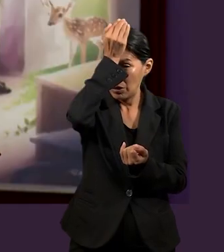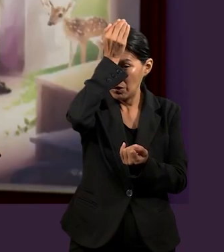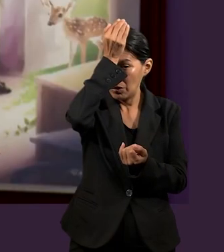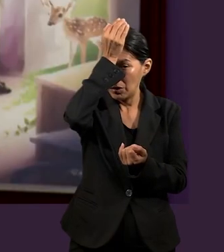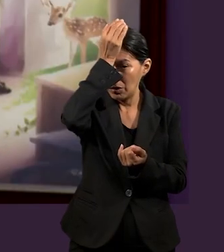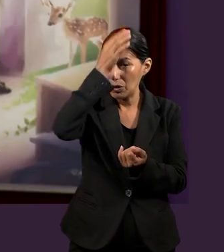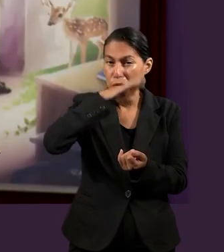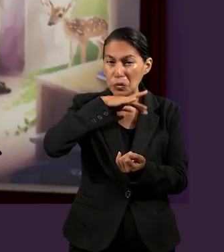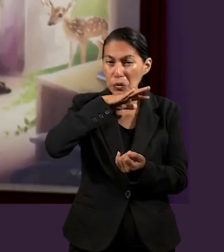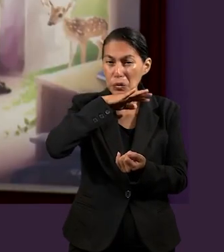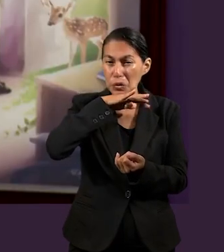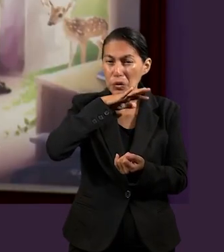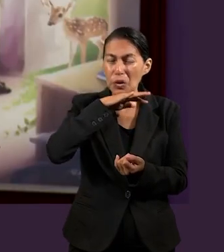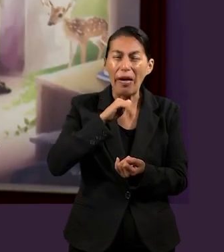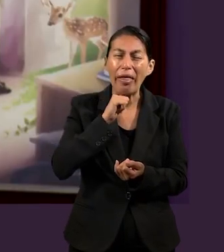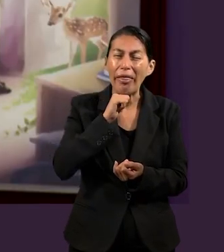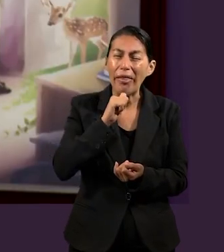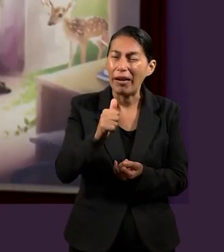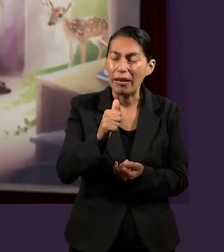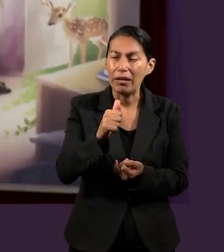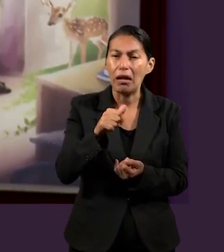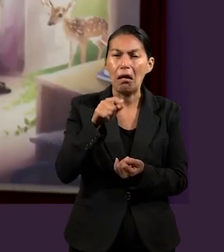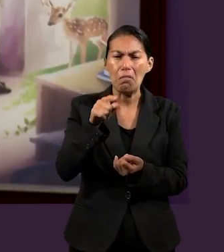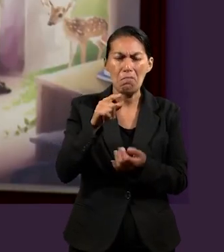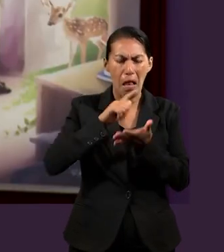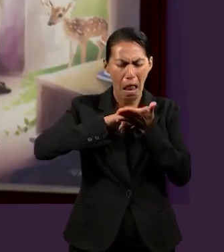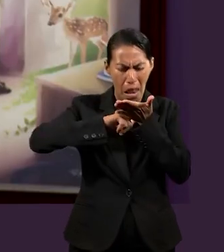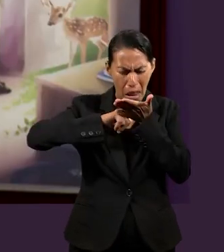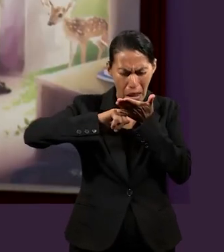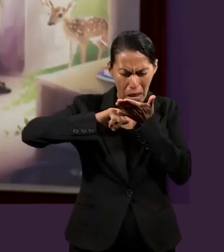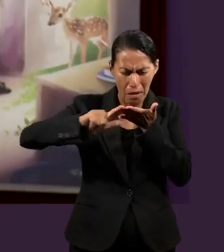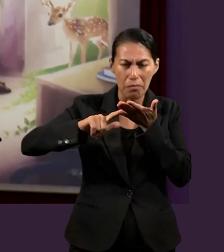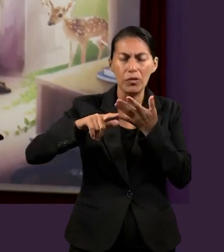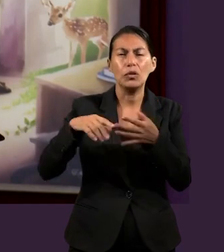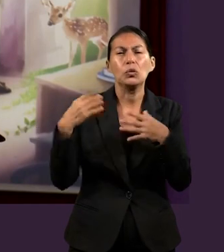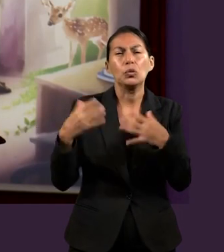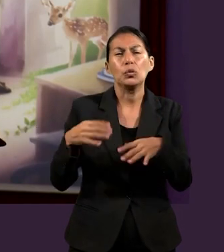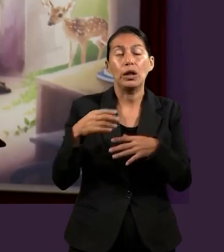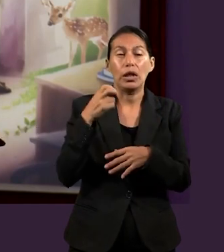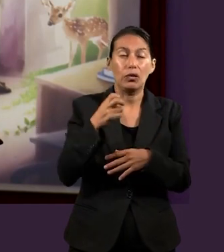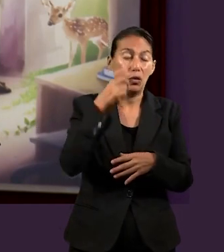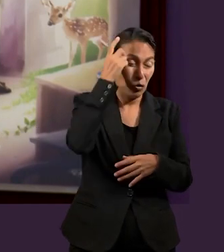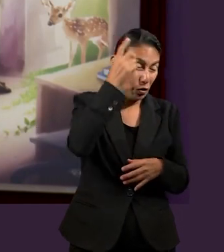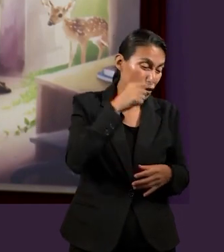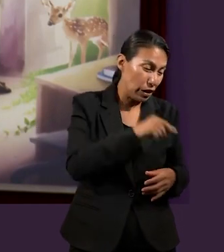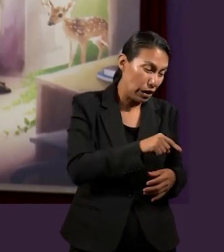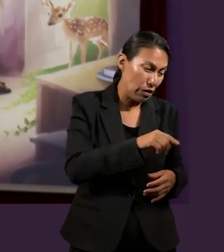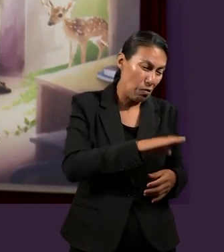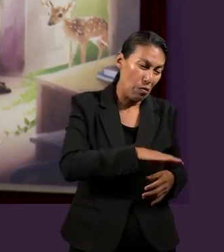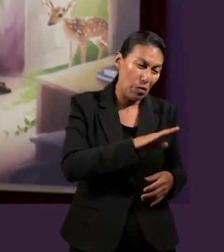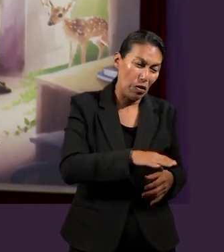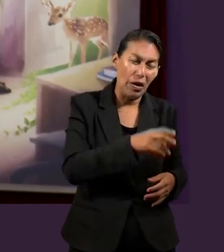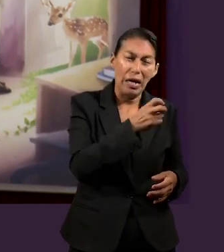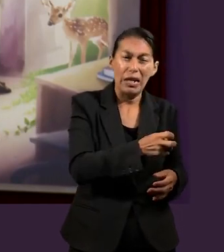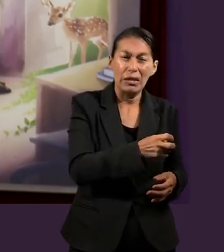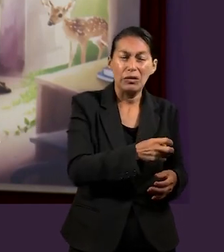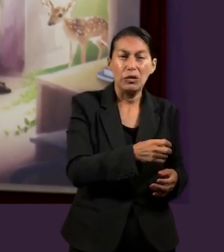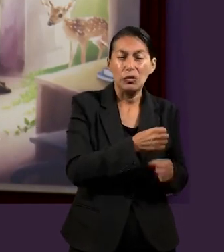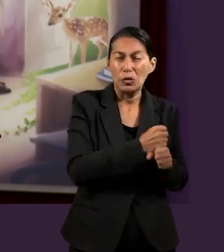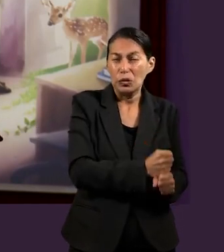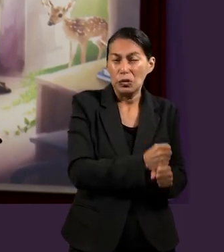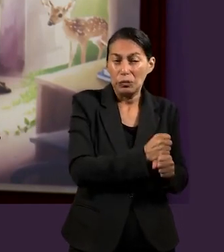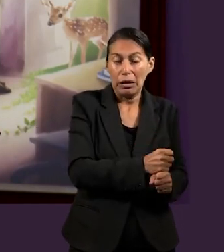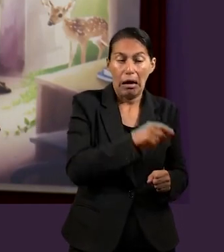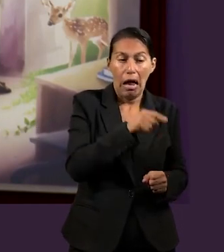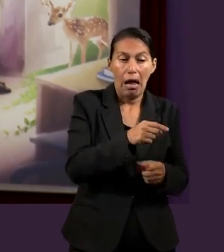esto, encontré ahí en el versículo, capítulo 1, 5 de Efesios, volviendo un